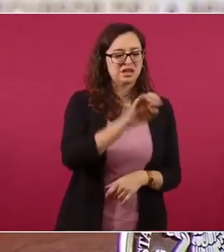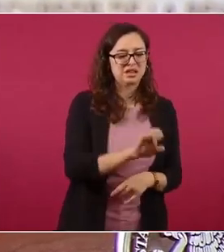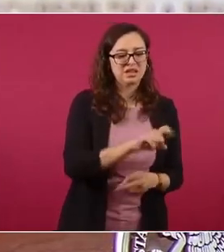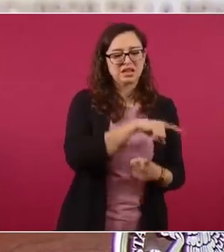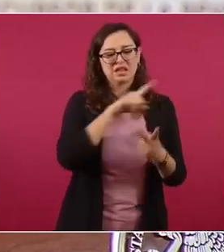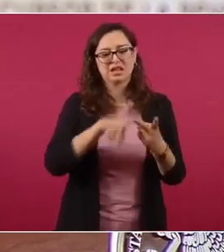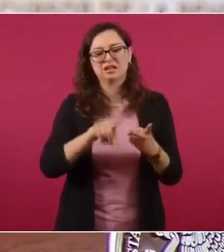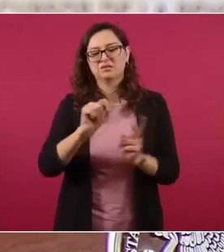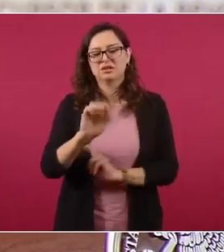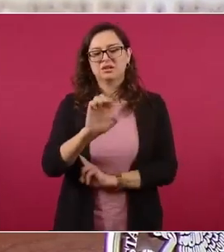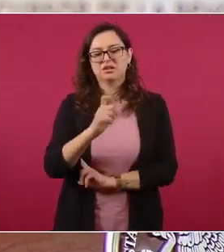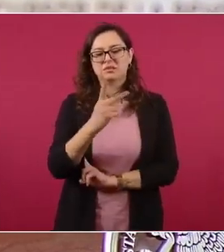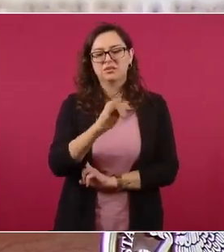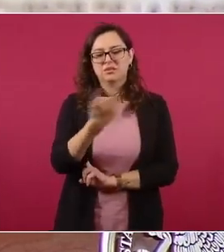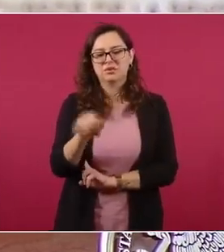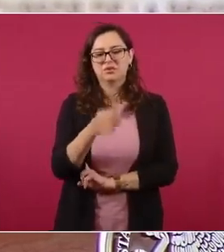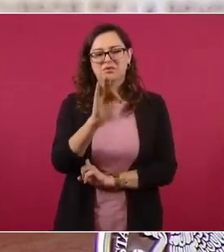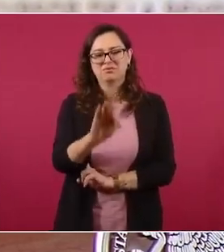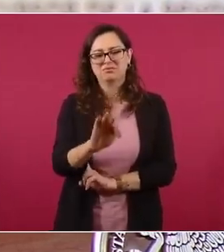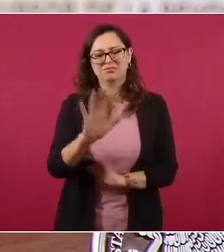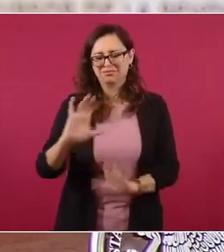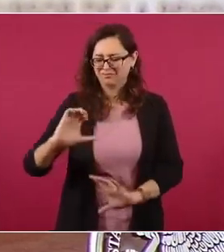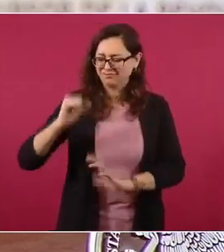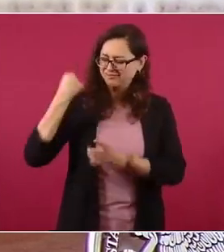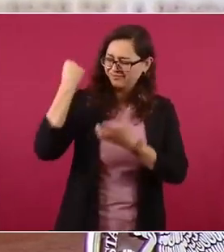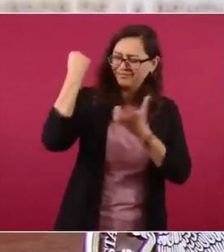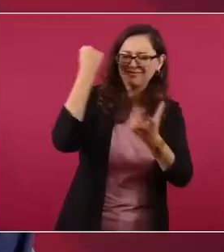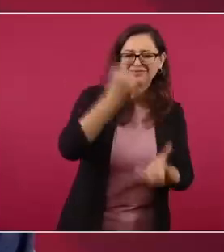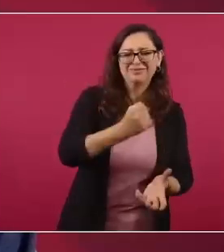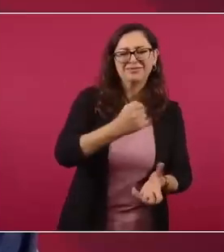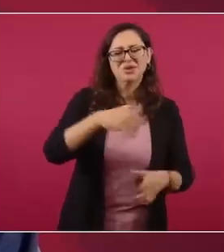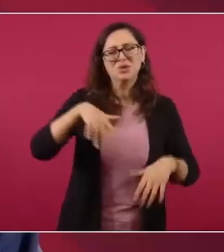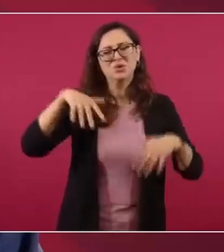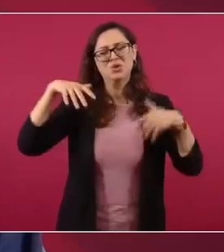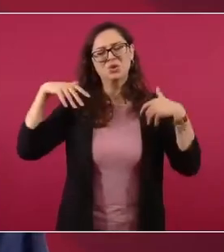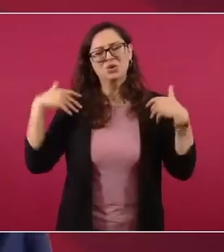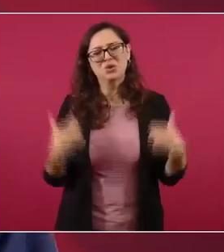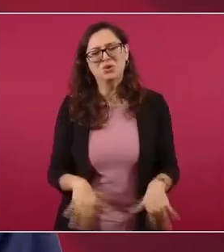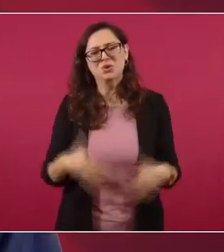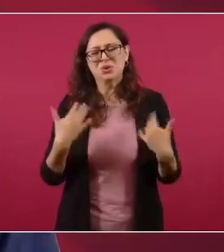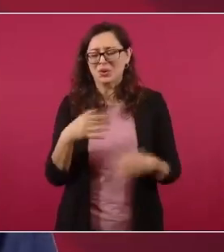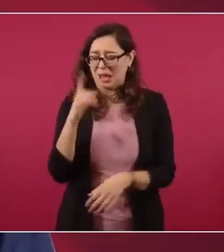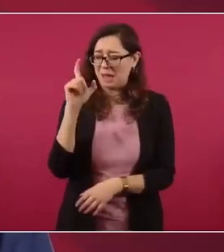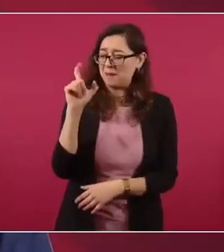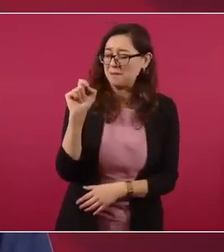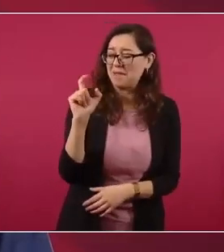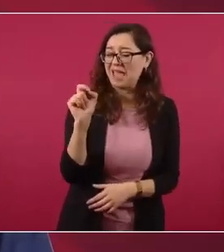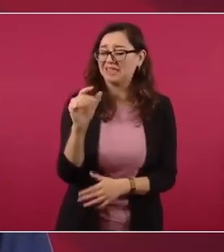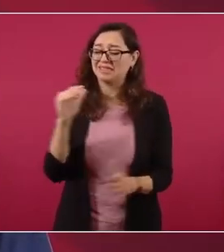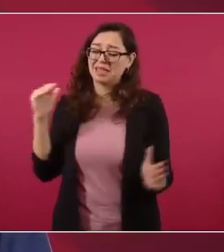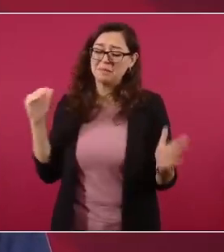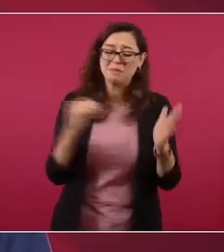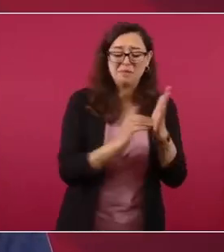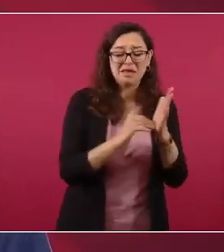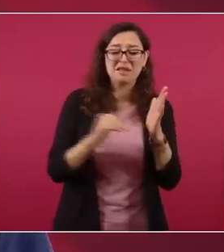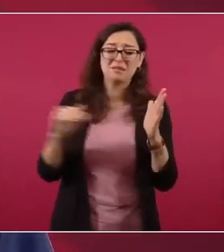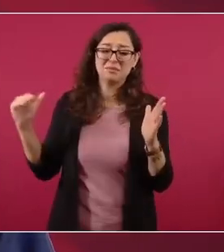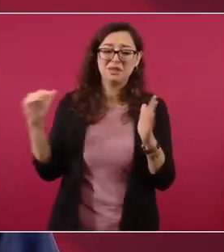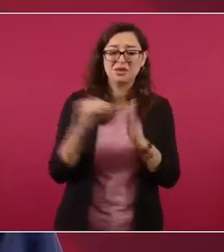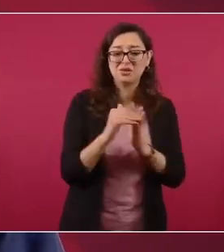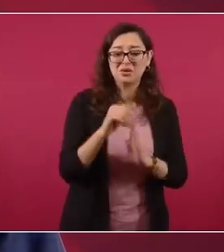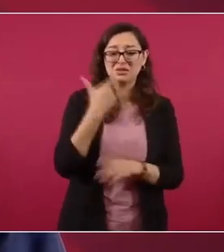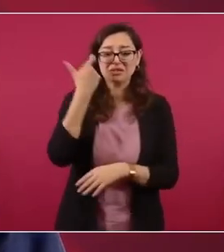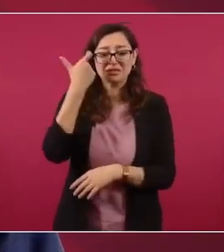significan un presupuesto de 20 mil millones de pesos.